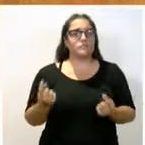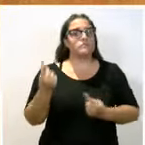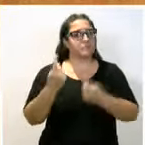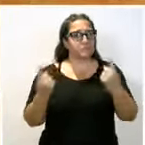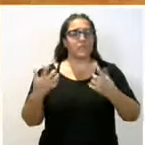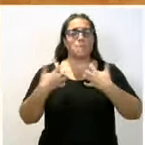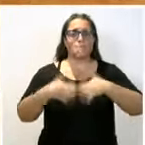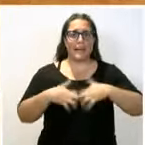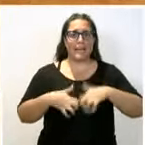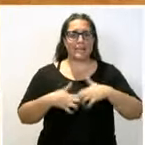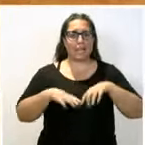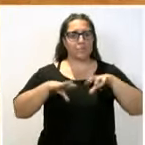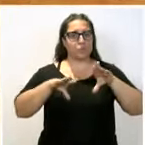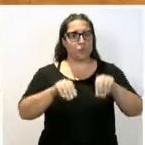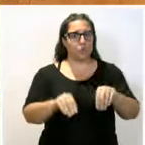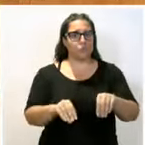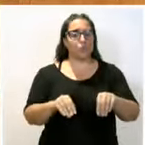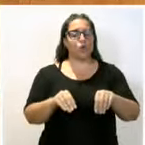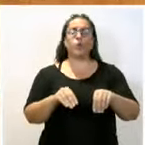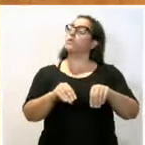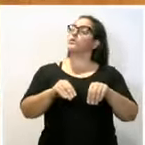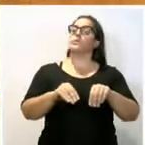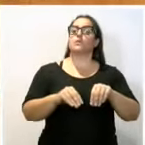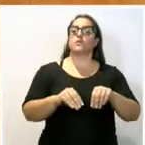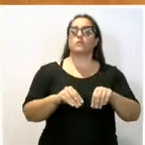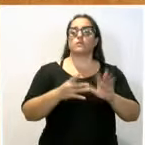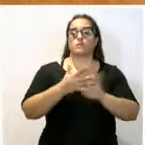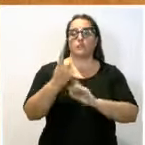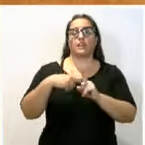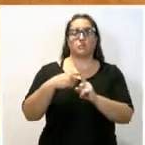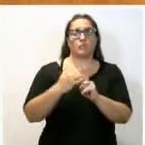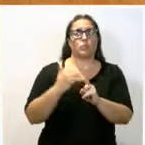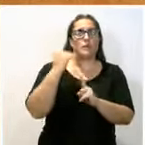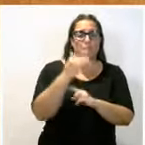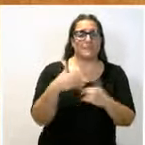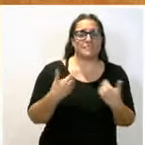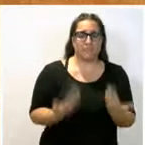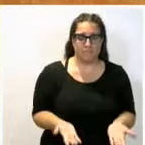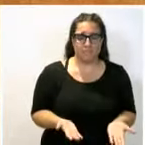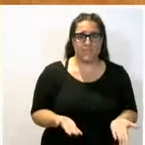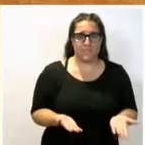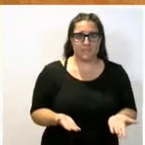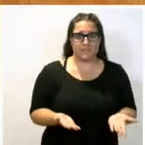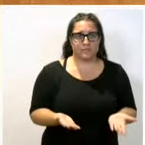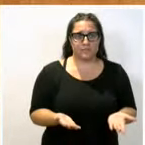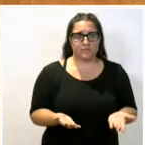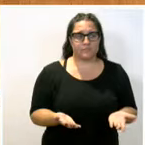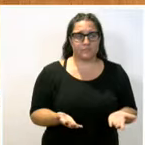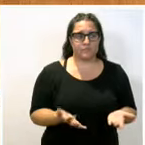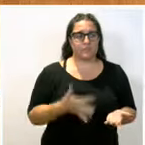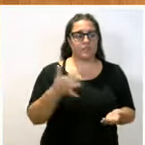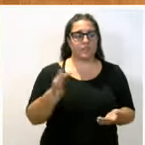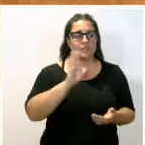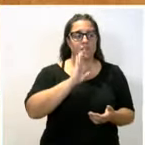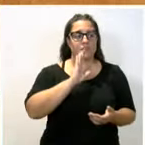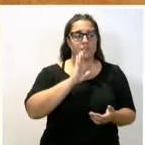maquinaria hace que la temperatura también suba. Y añadido a esto, ¿no?, lo comentaba el señor